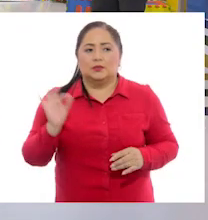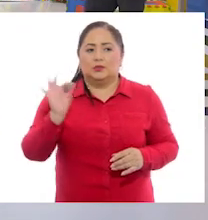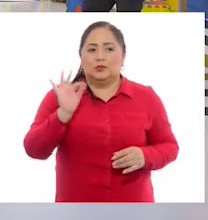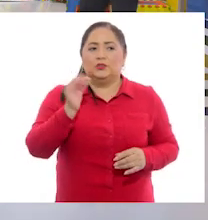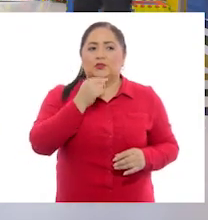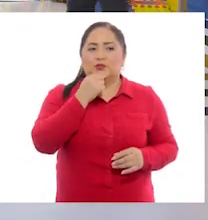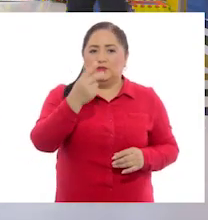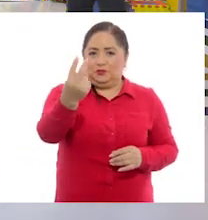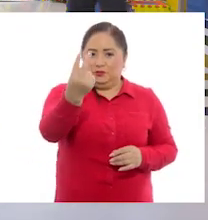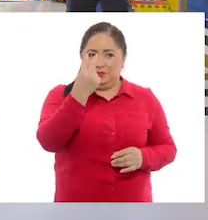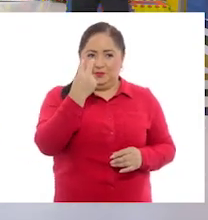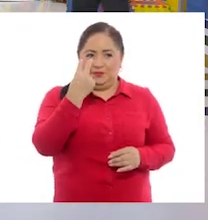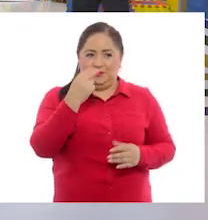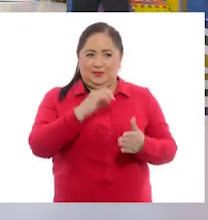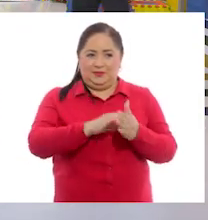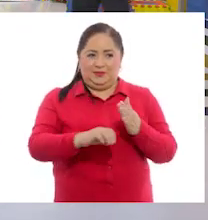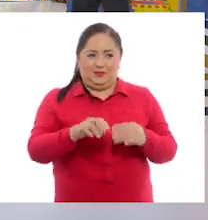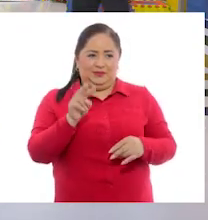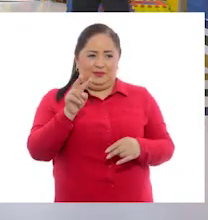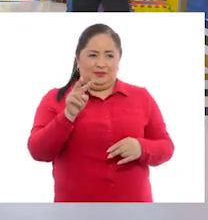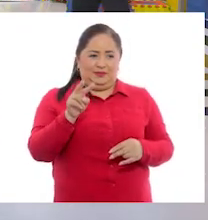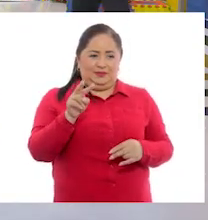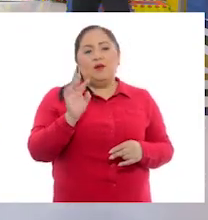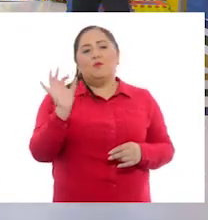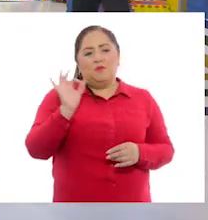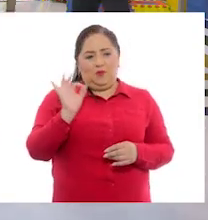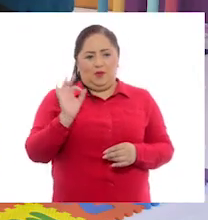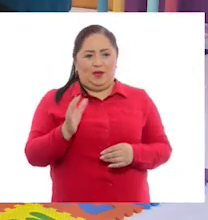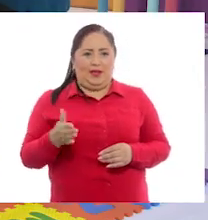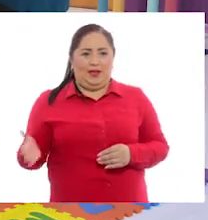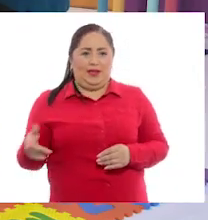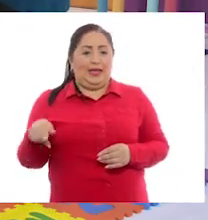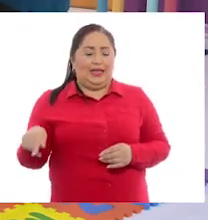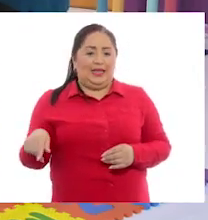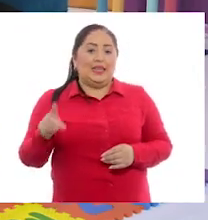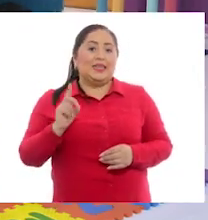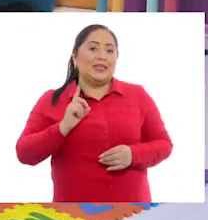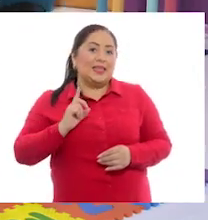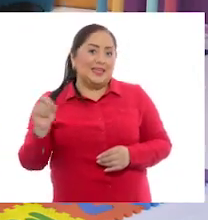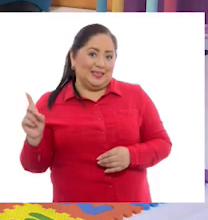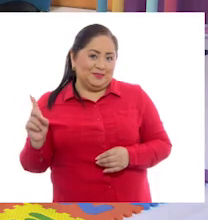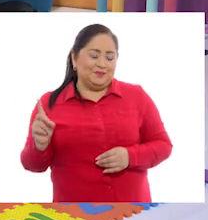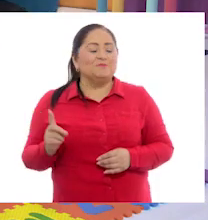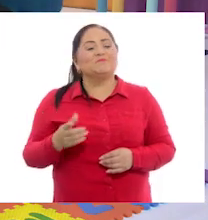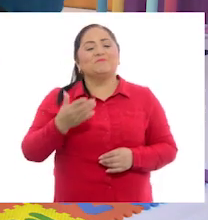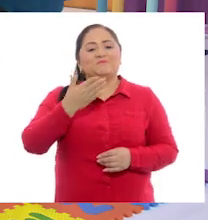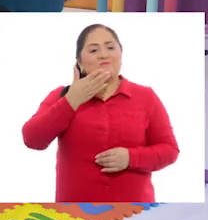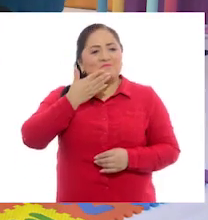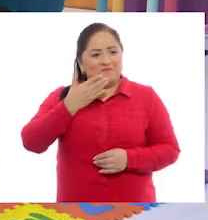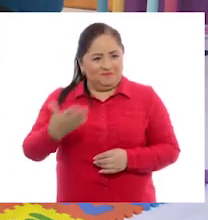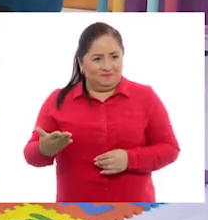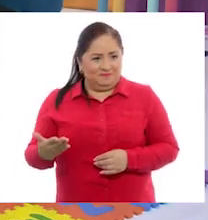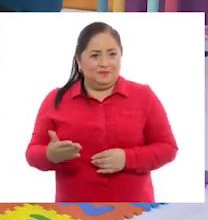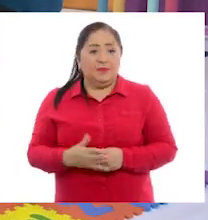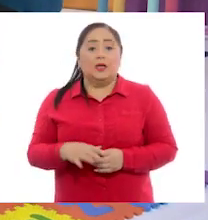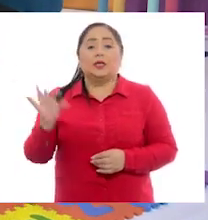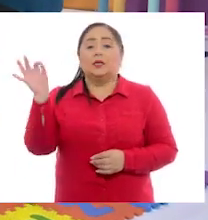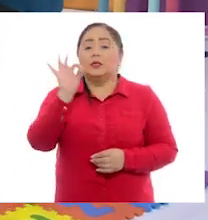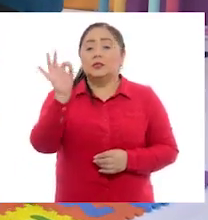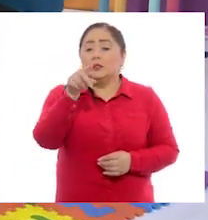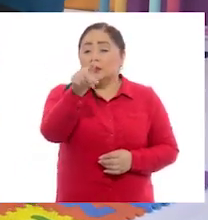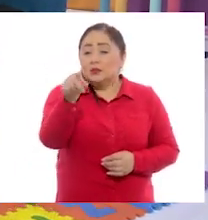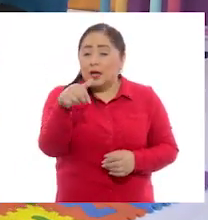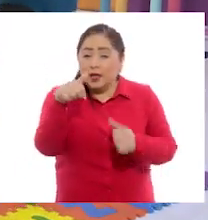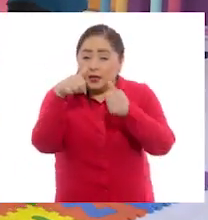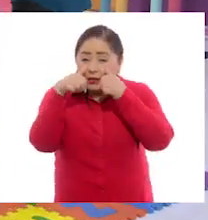niños me están viendo así, tal vez la derecha es esta. Exactamente, Pili. Si ustedes ponen